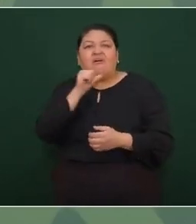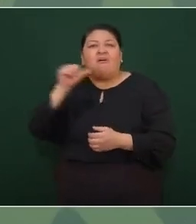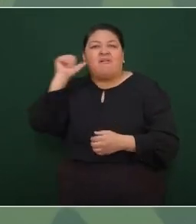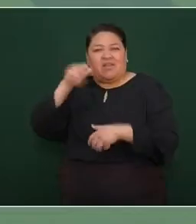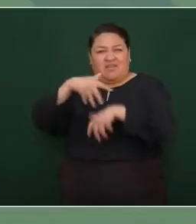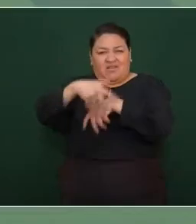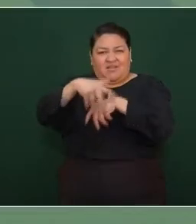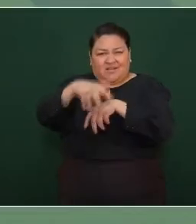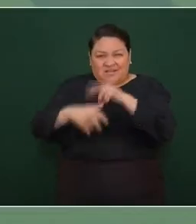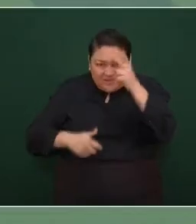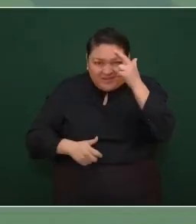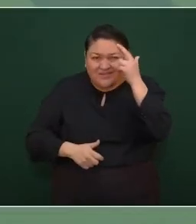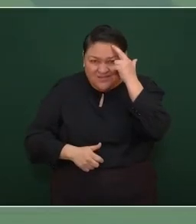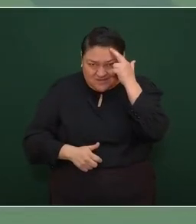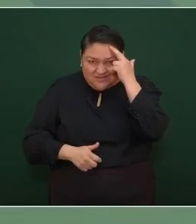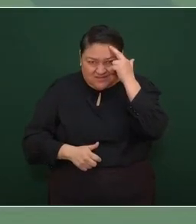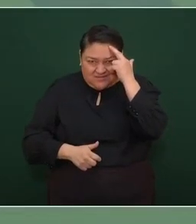ayer,